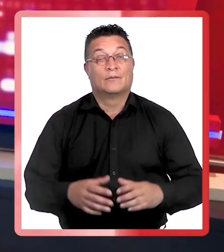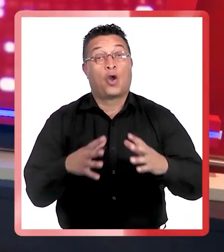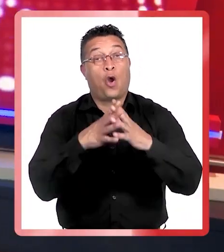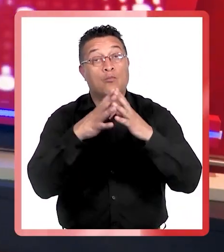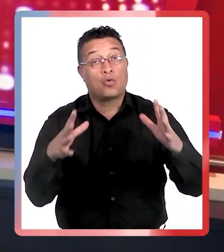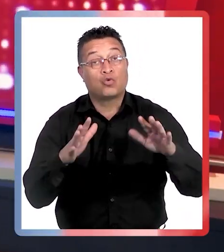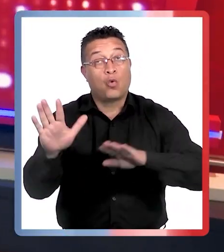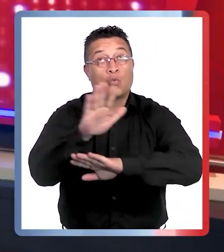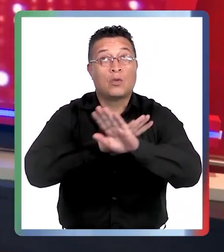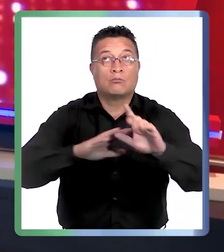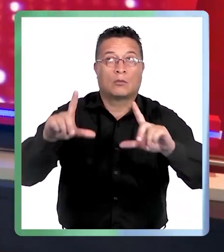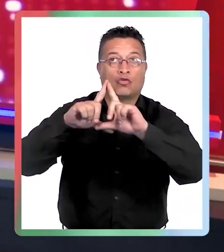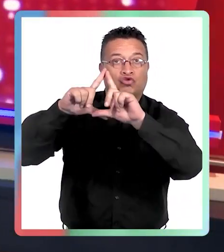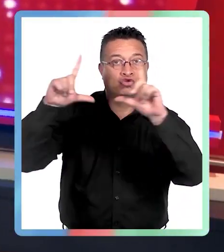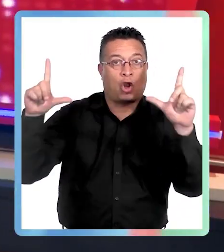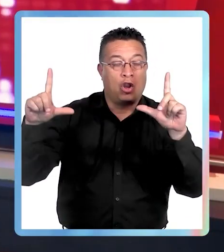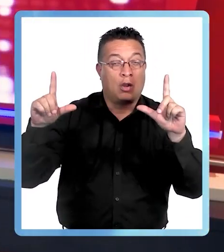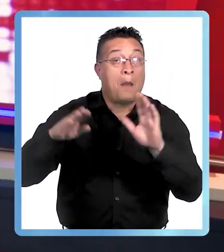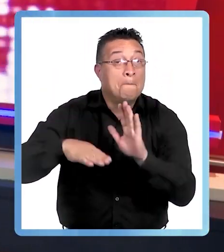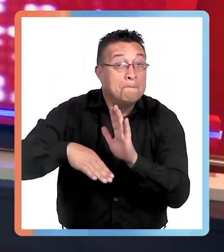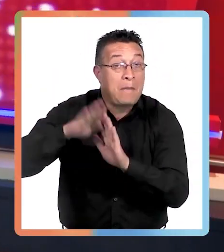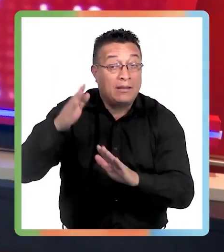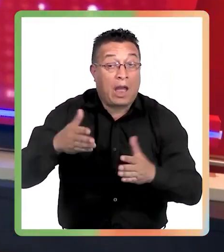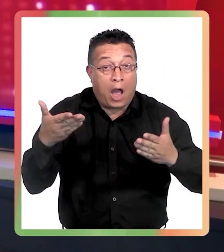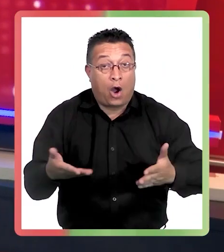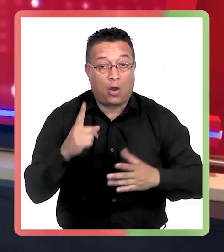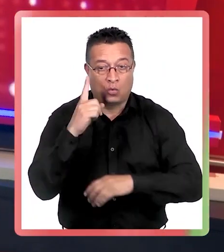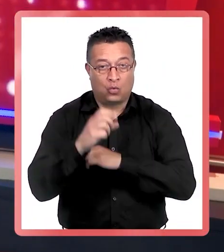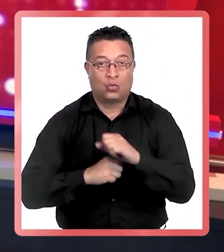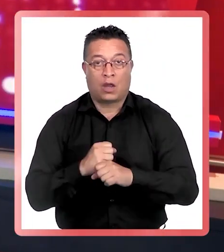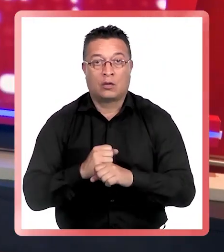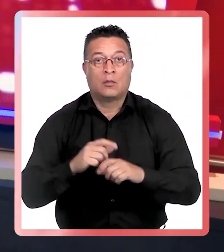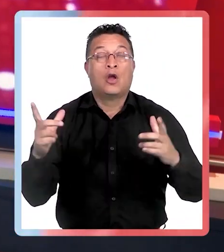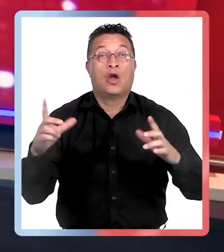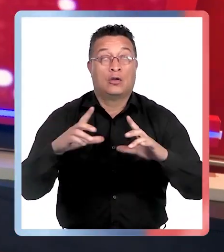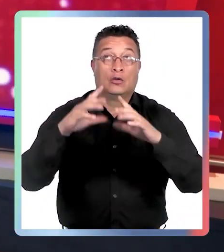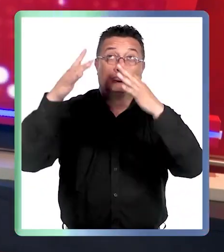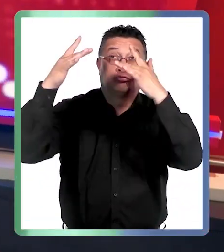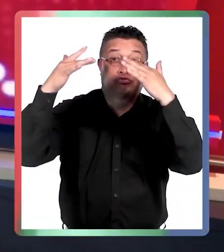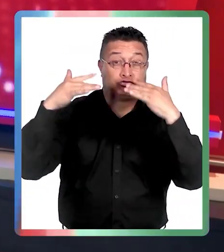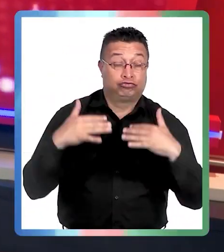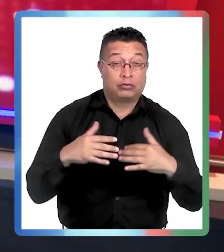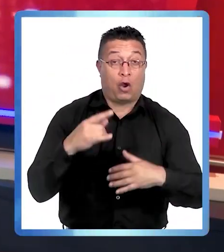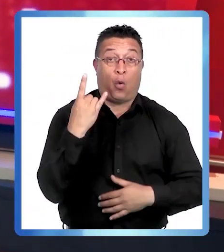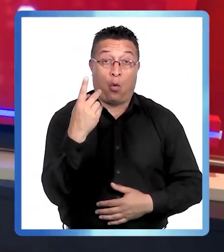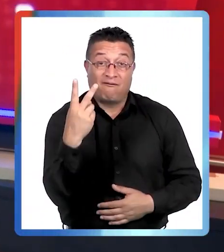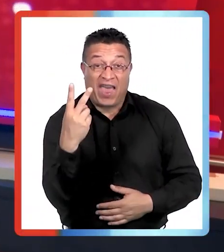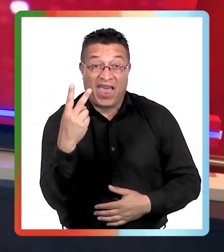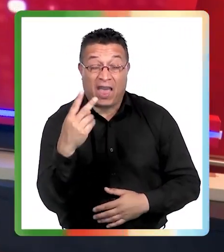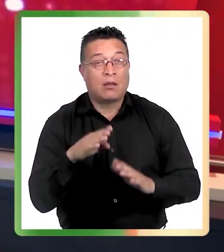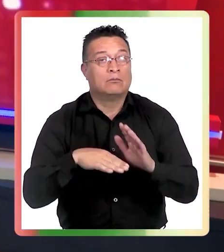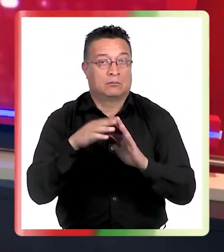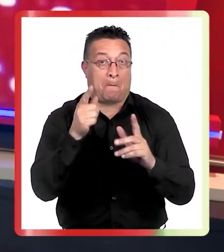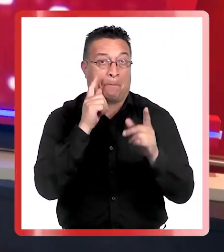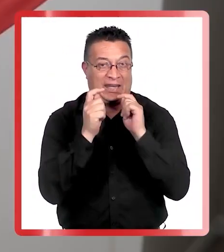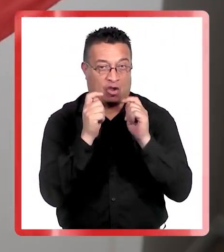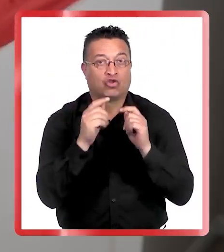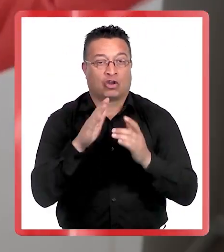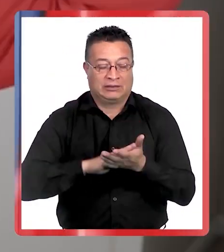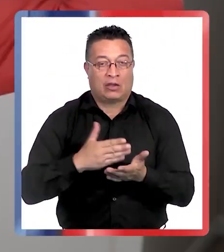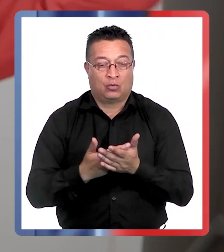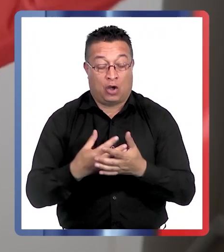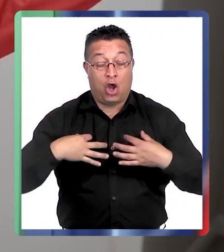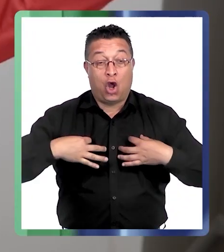Mucho cuidado con el sol. Y sobre todo en esta época del año, porque los rayos ultravioleta representan un serio riesgo para nuestra salud.